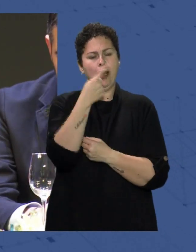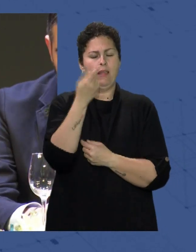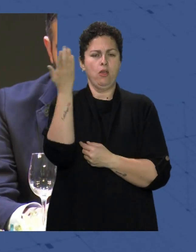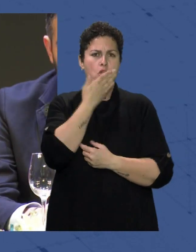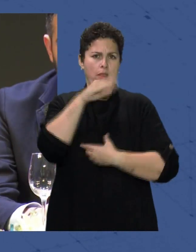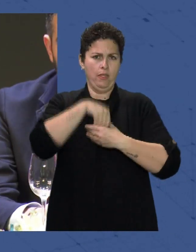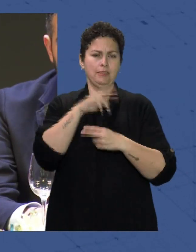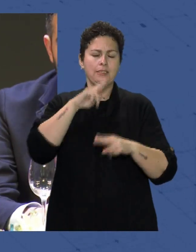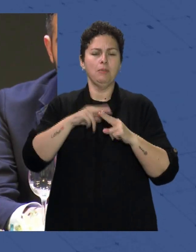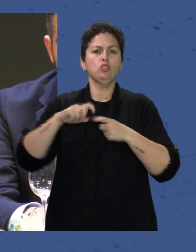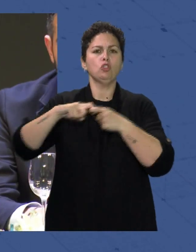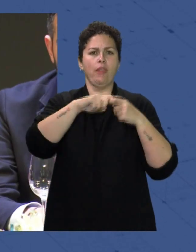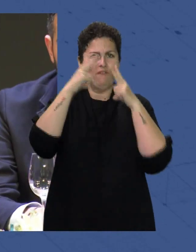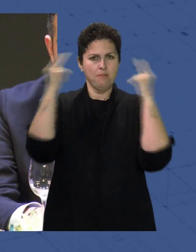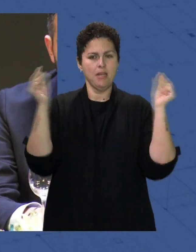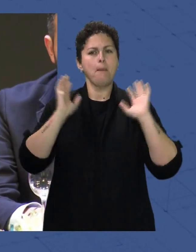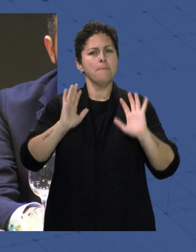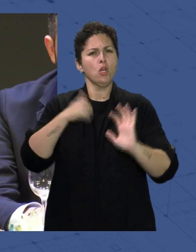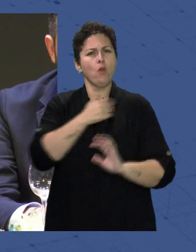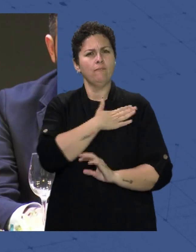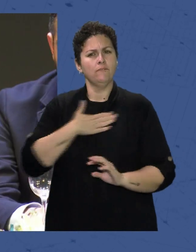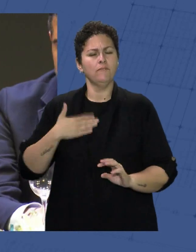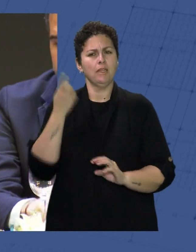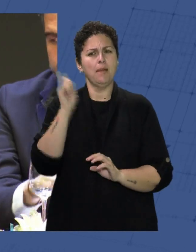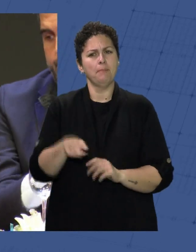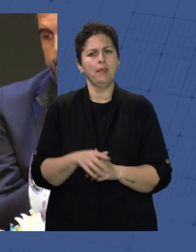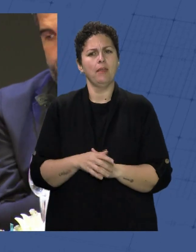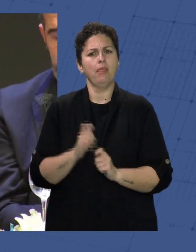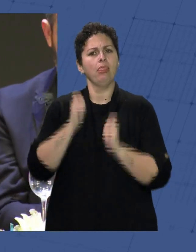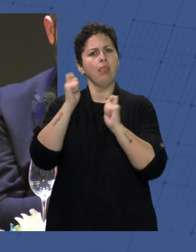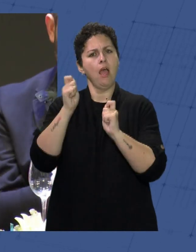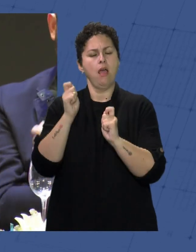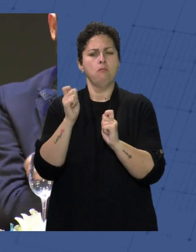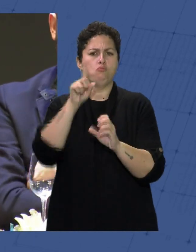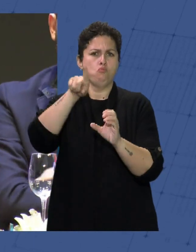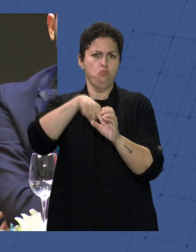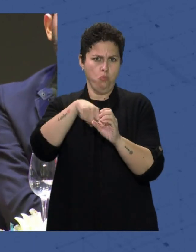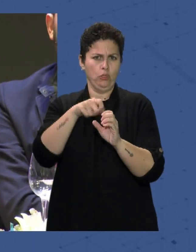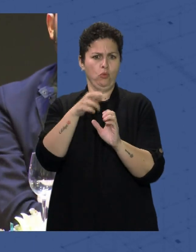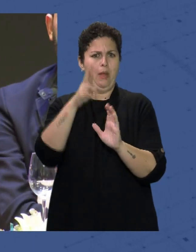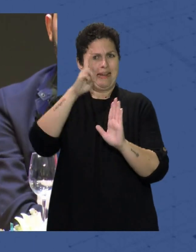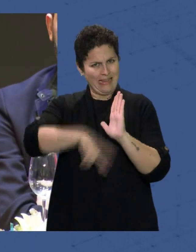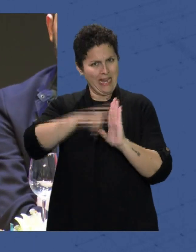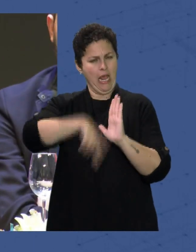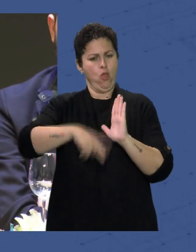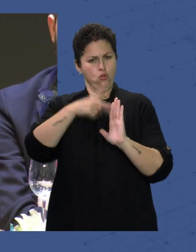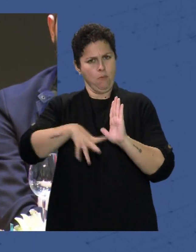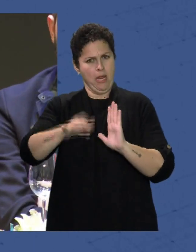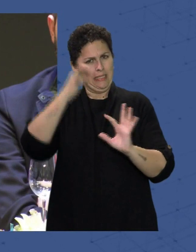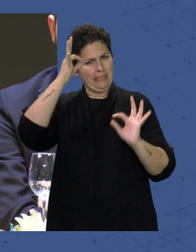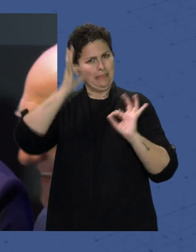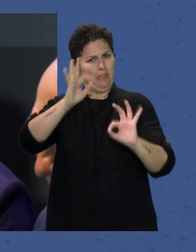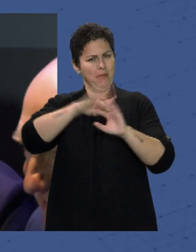Solidaridad Enfermera Pero queremos darle un puesto reglado específico para nuestros